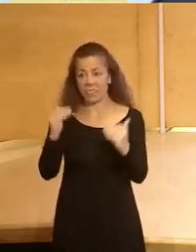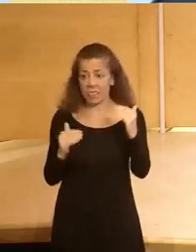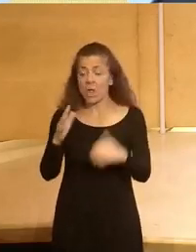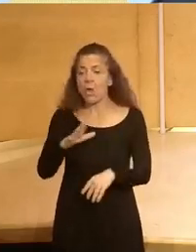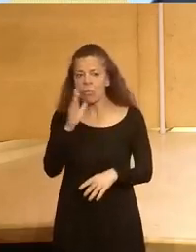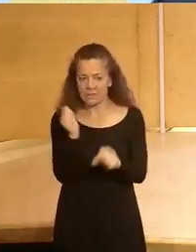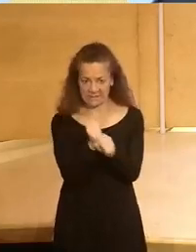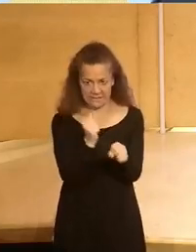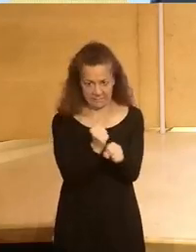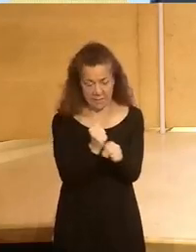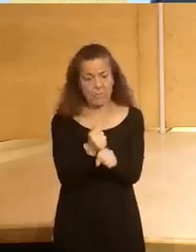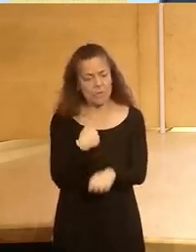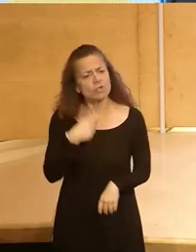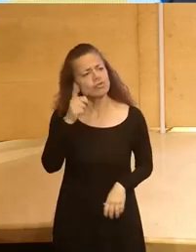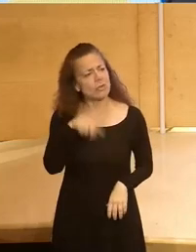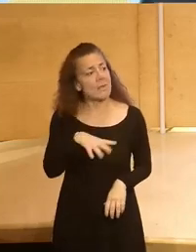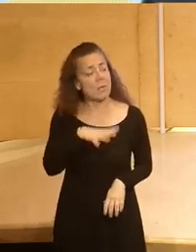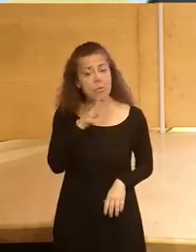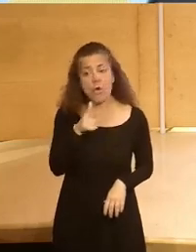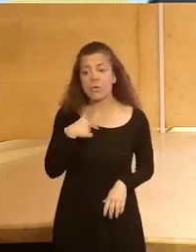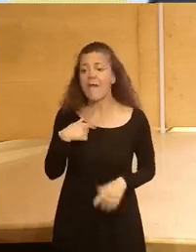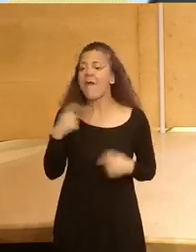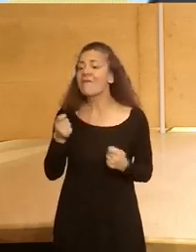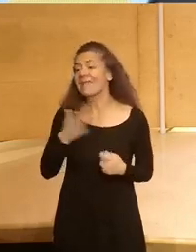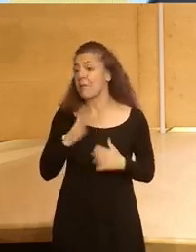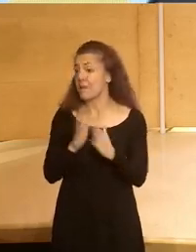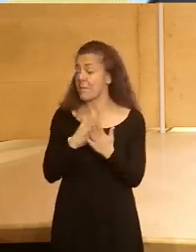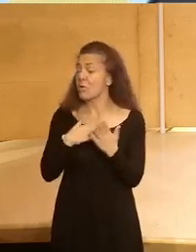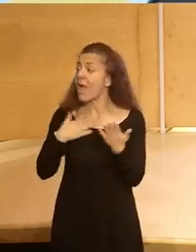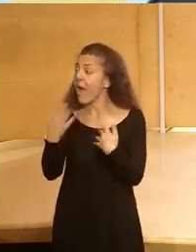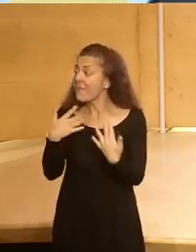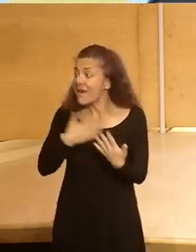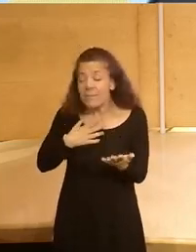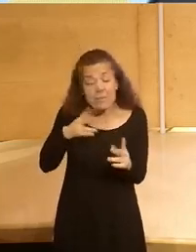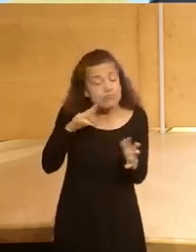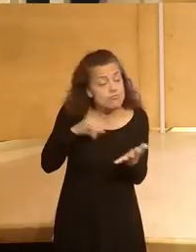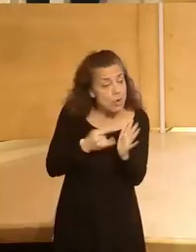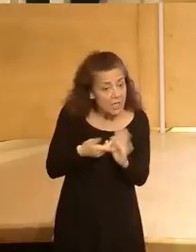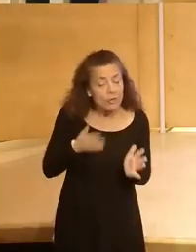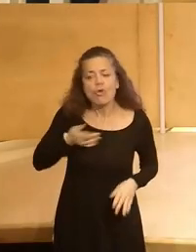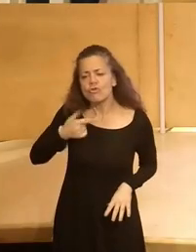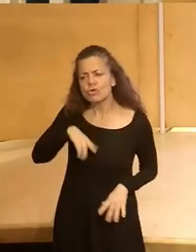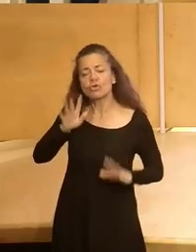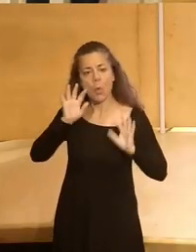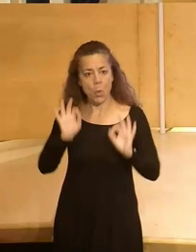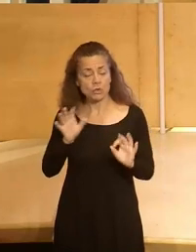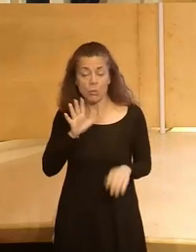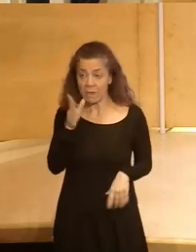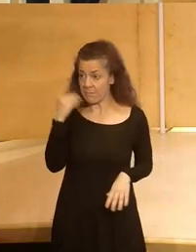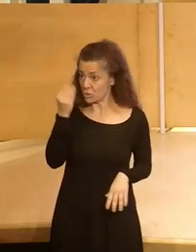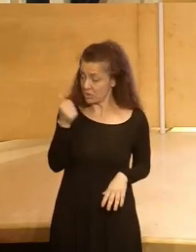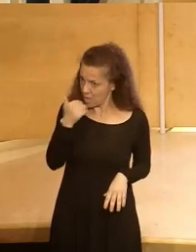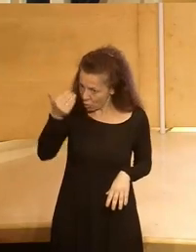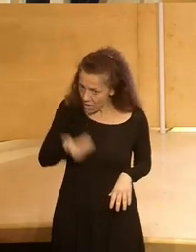al empleo yo también un poco por vender mi libro y hablar de mi proyecto nosotros estamos precisamente porque me parece una cosa